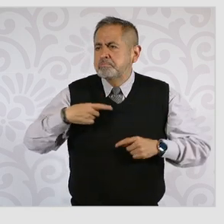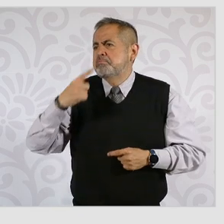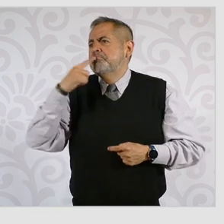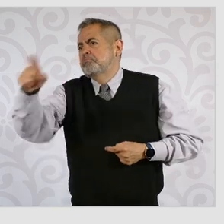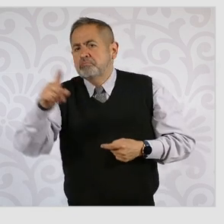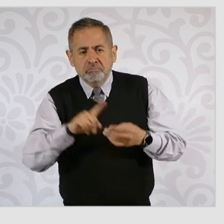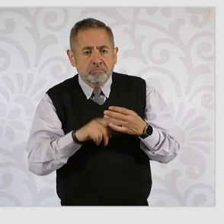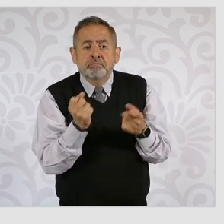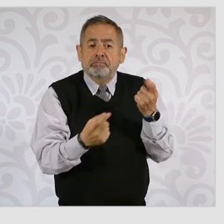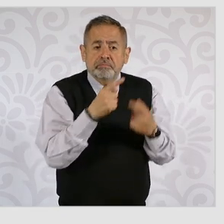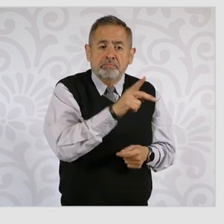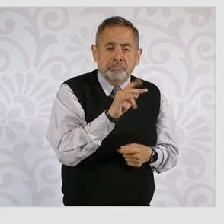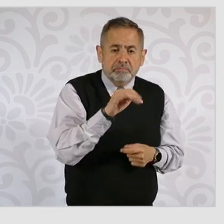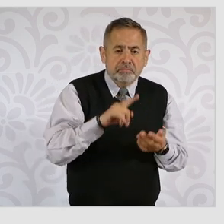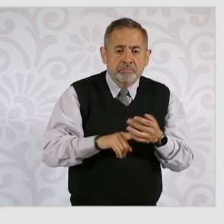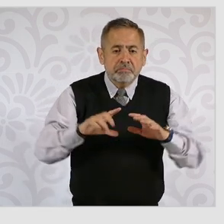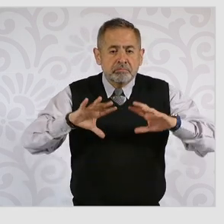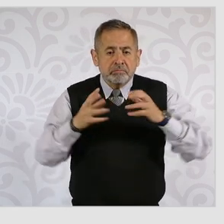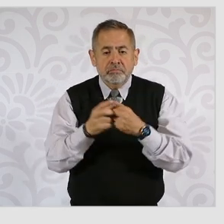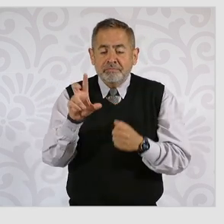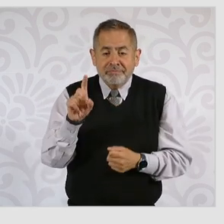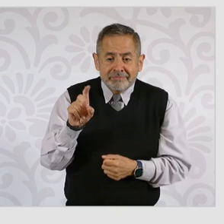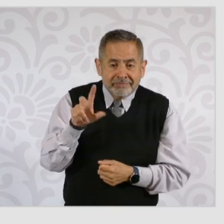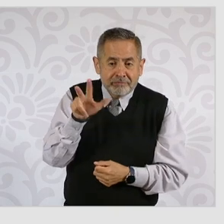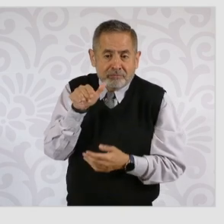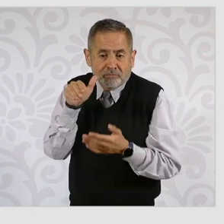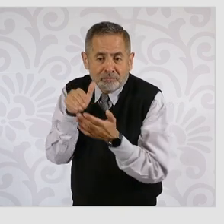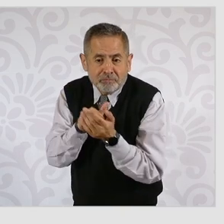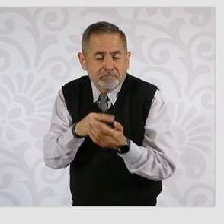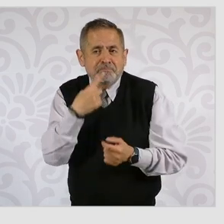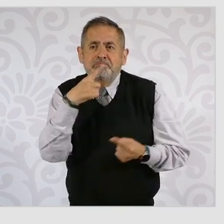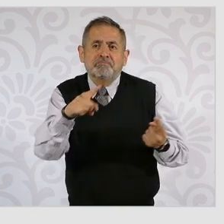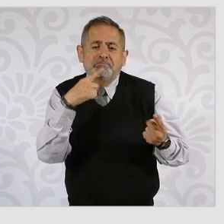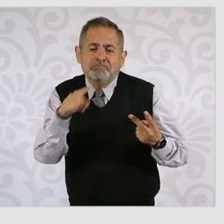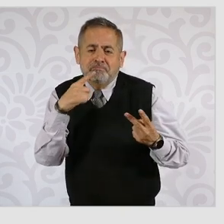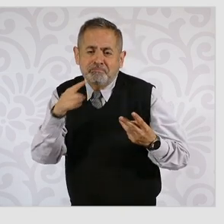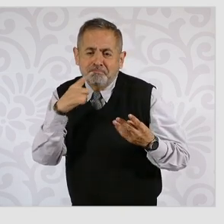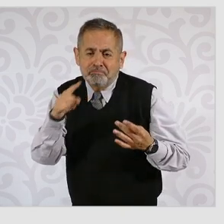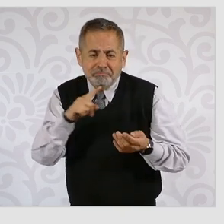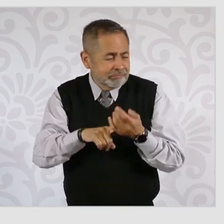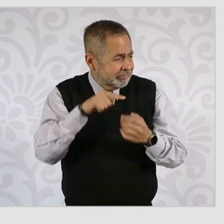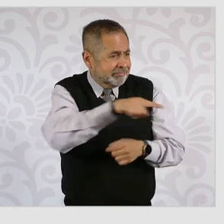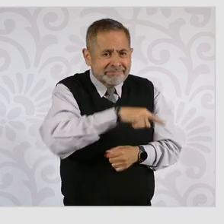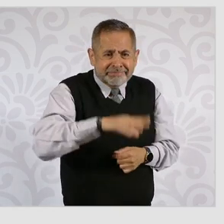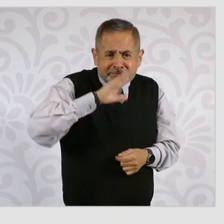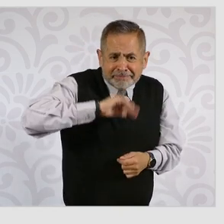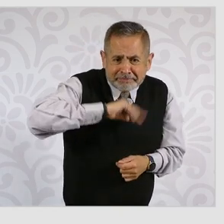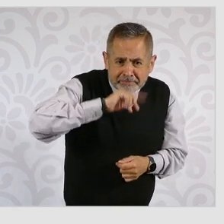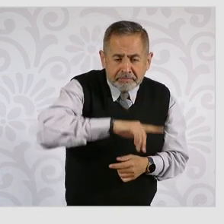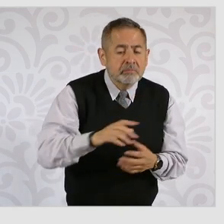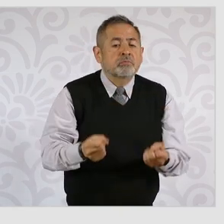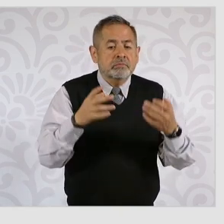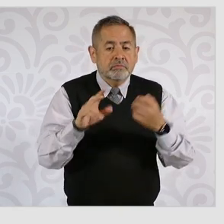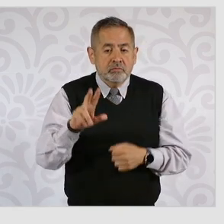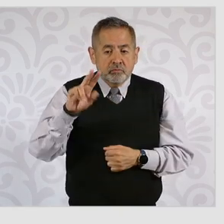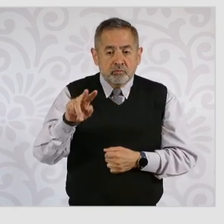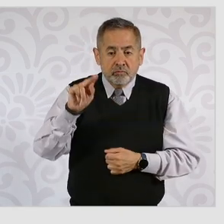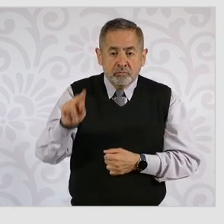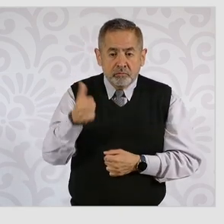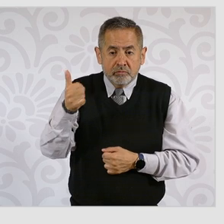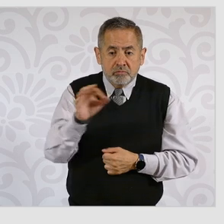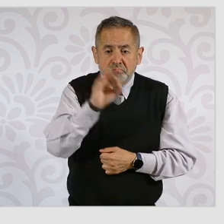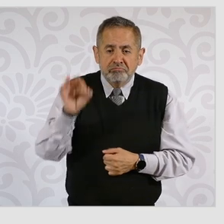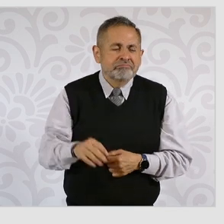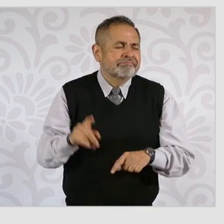propio Poder Judicial, 38 mil quejas en contra de servidores públicos. De estas, el 86 por ciento